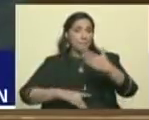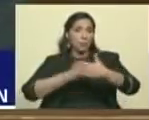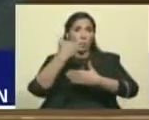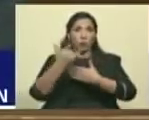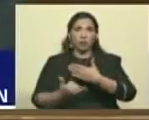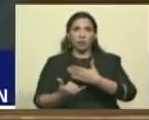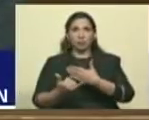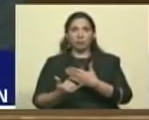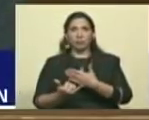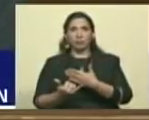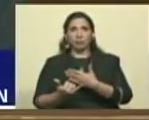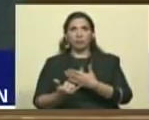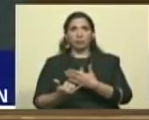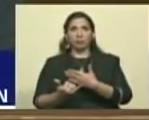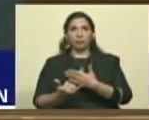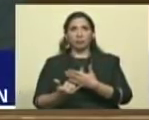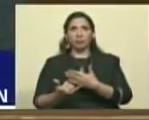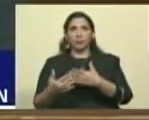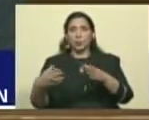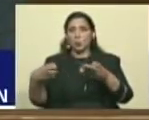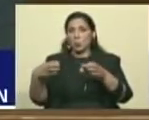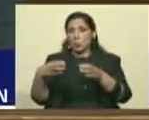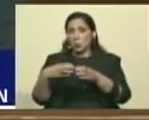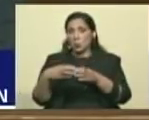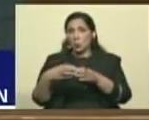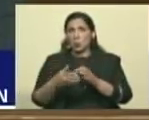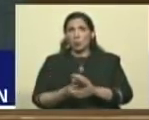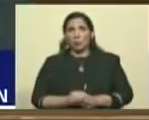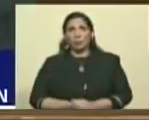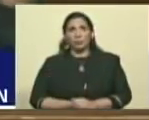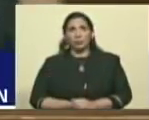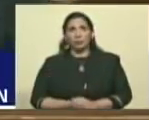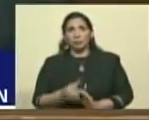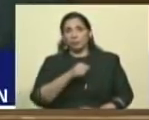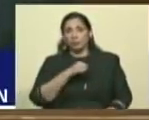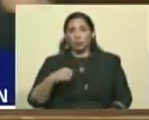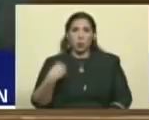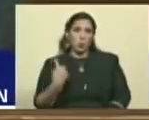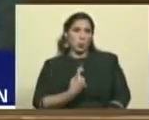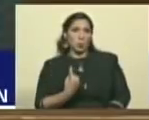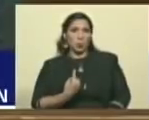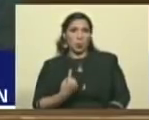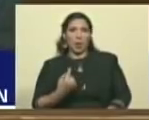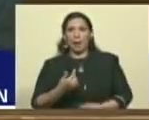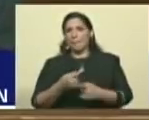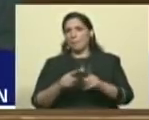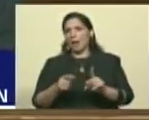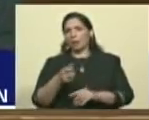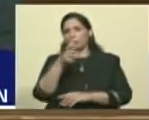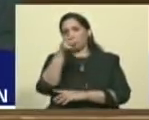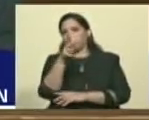particulares para ponerle cámaras y ponerle, qué sé yo,